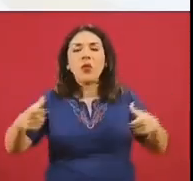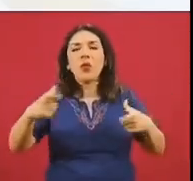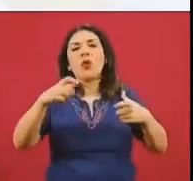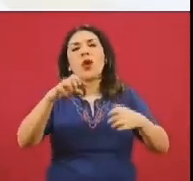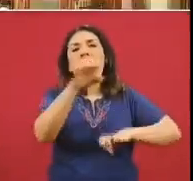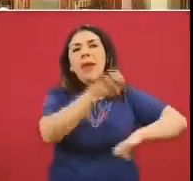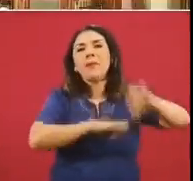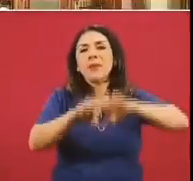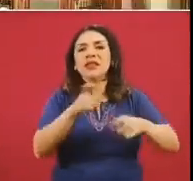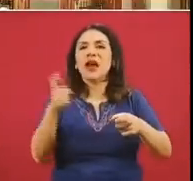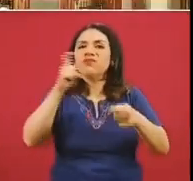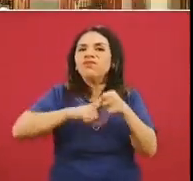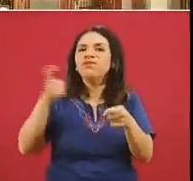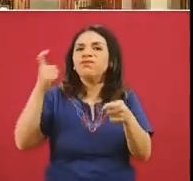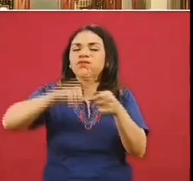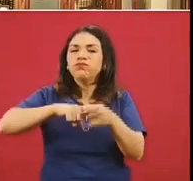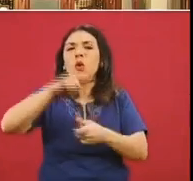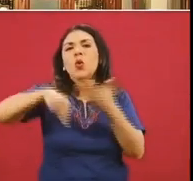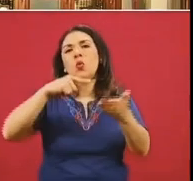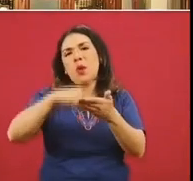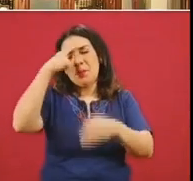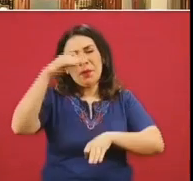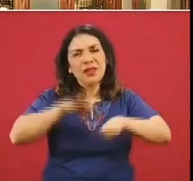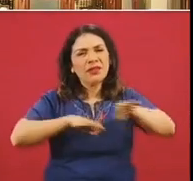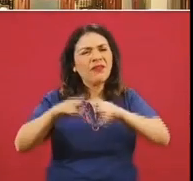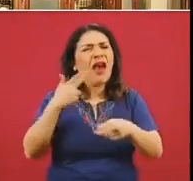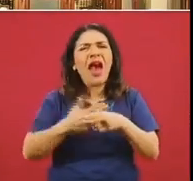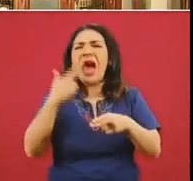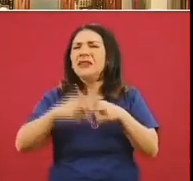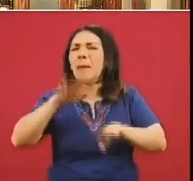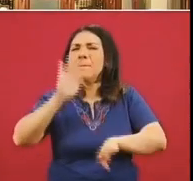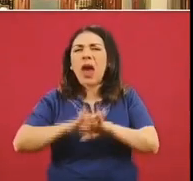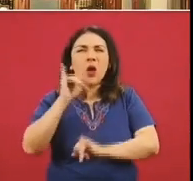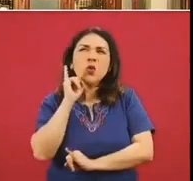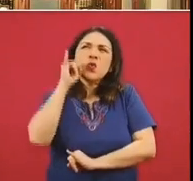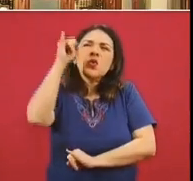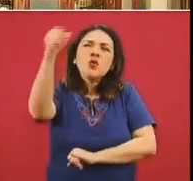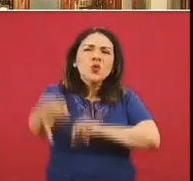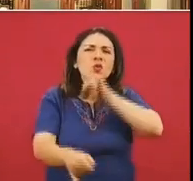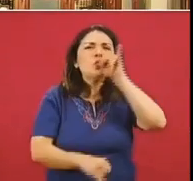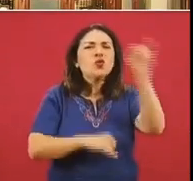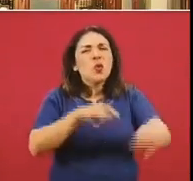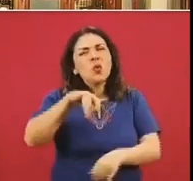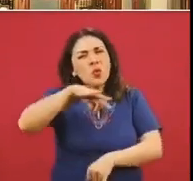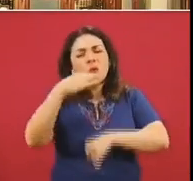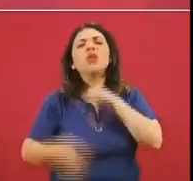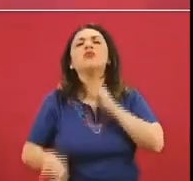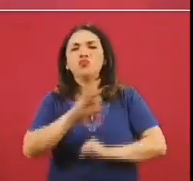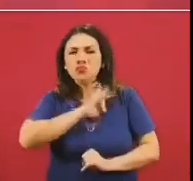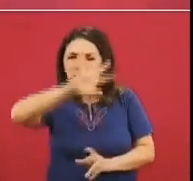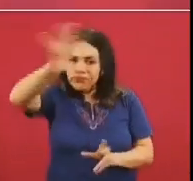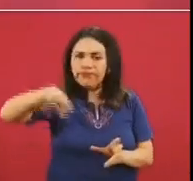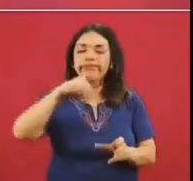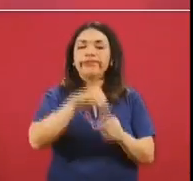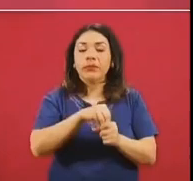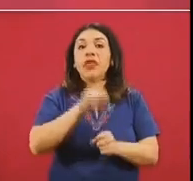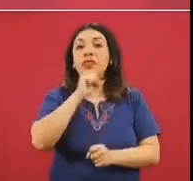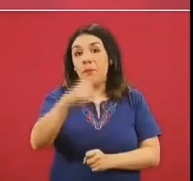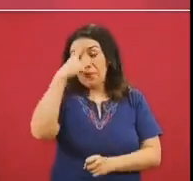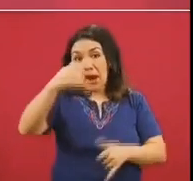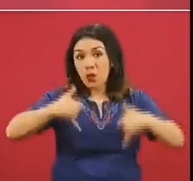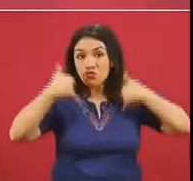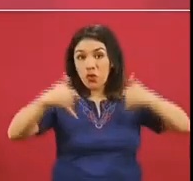empresas, centros de trabajo, llegar hasta los últimos rincones del país, no sólo en la incorporación de los jóvenes